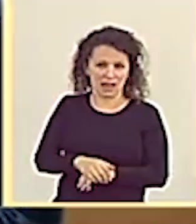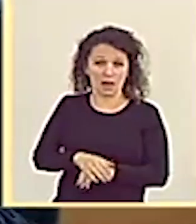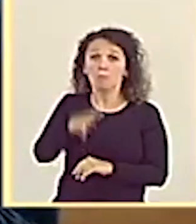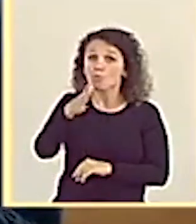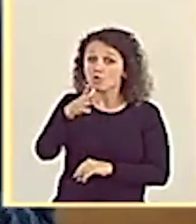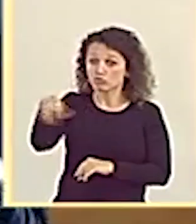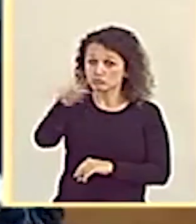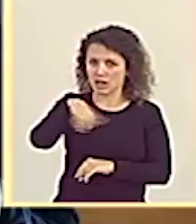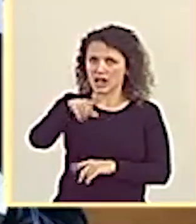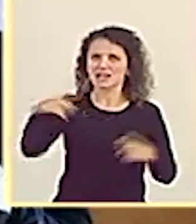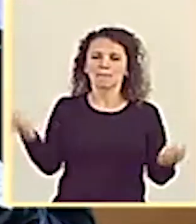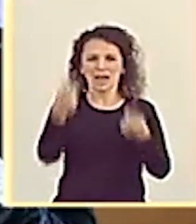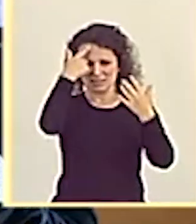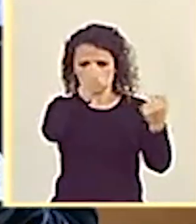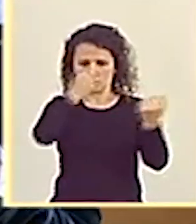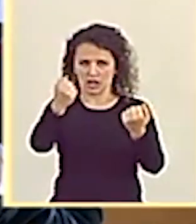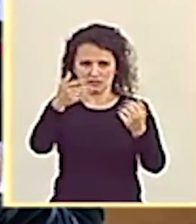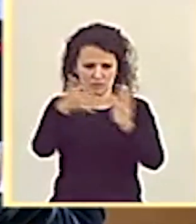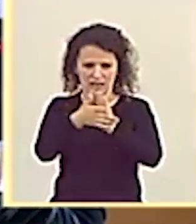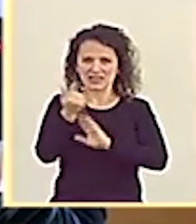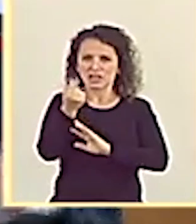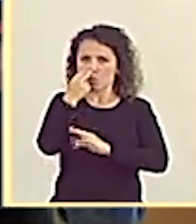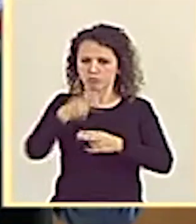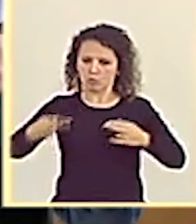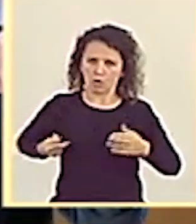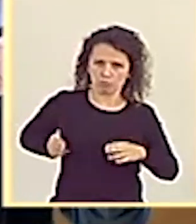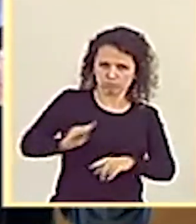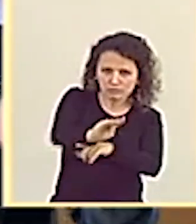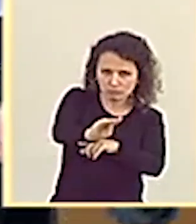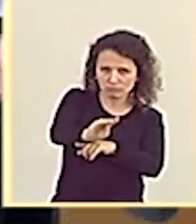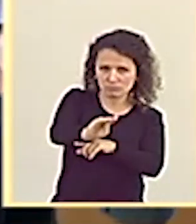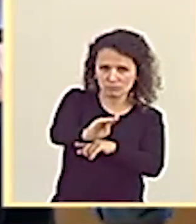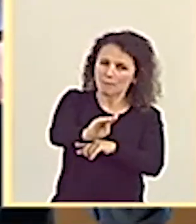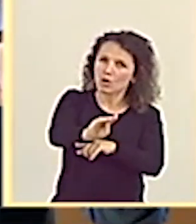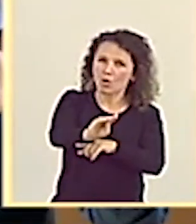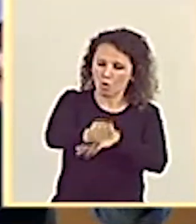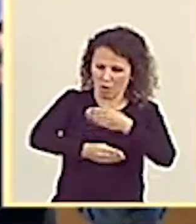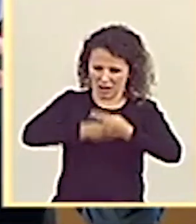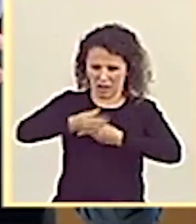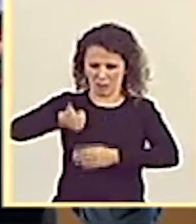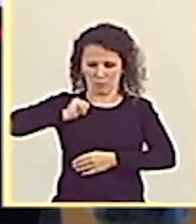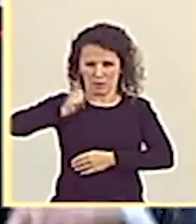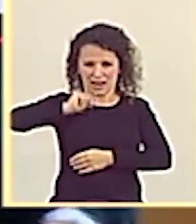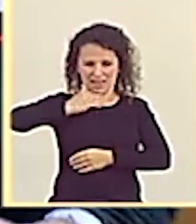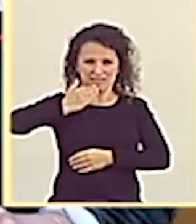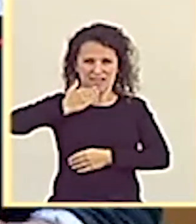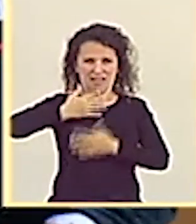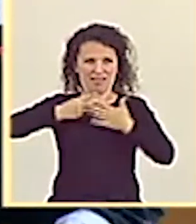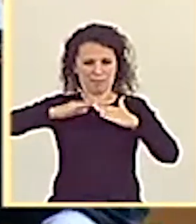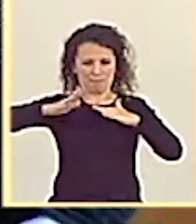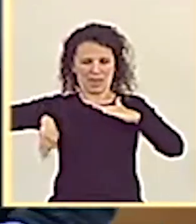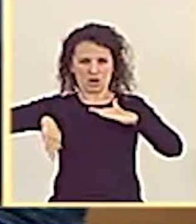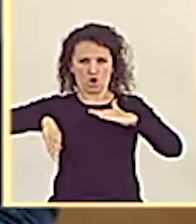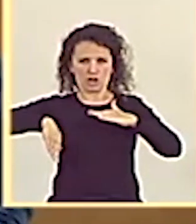pagada con dinero público utilizando a menores desde una